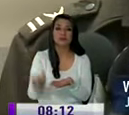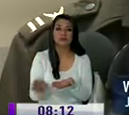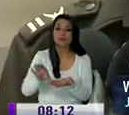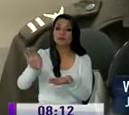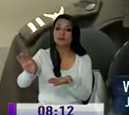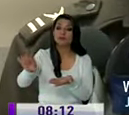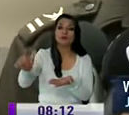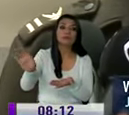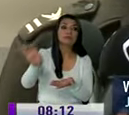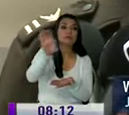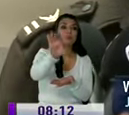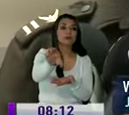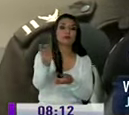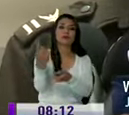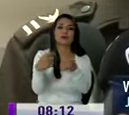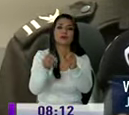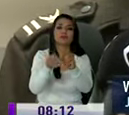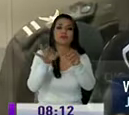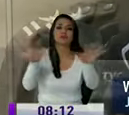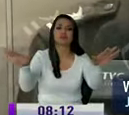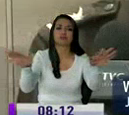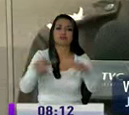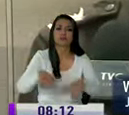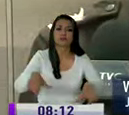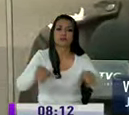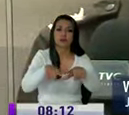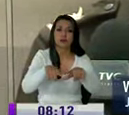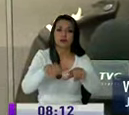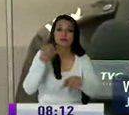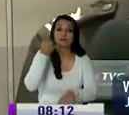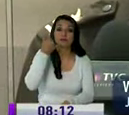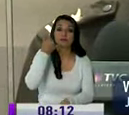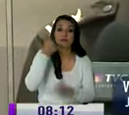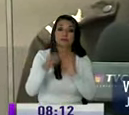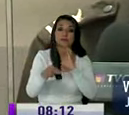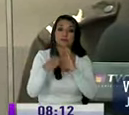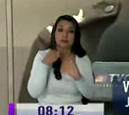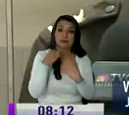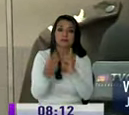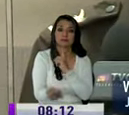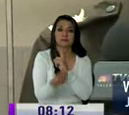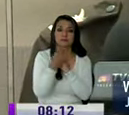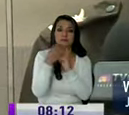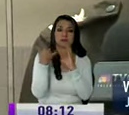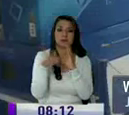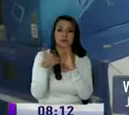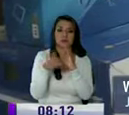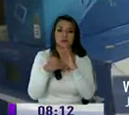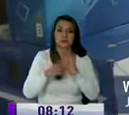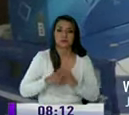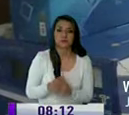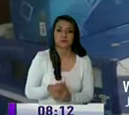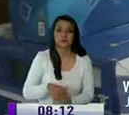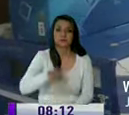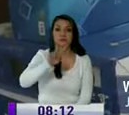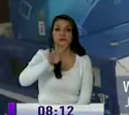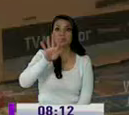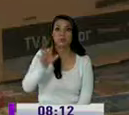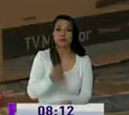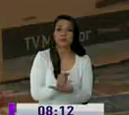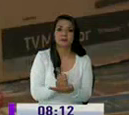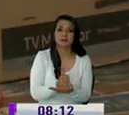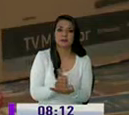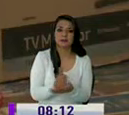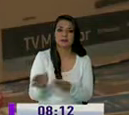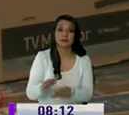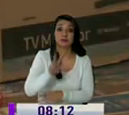y lo que tenemos entendido es que ellos lo comercializaban por vía telefónica o por las redes sociales especialmente por el whatsapp. 24 playstations